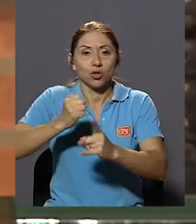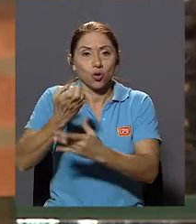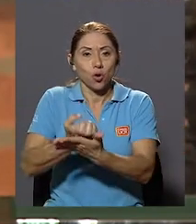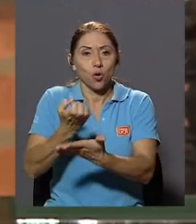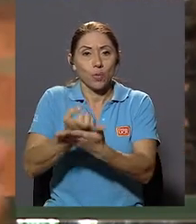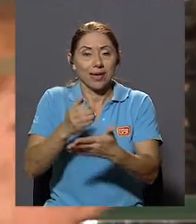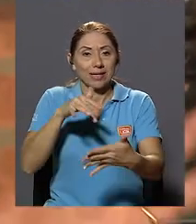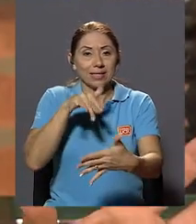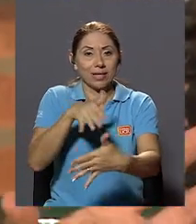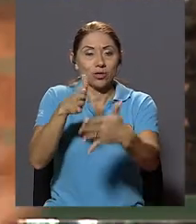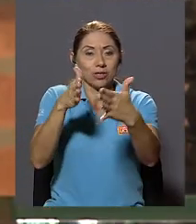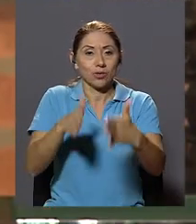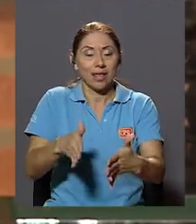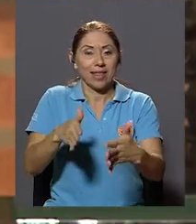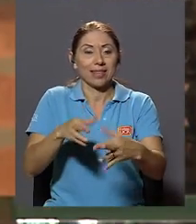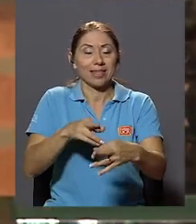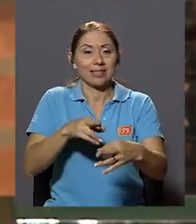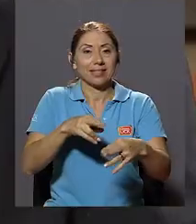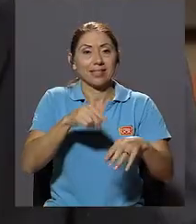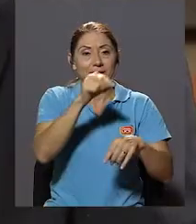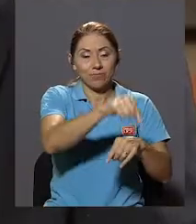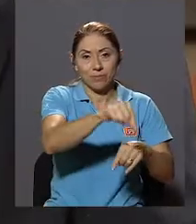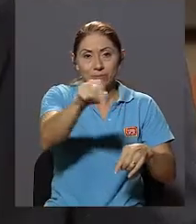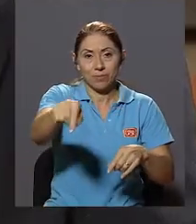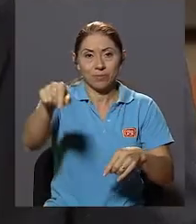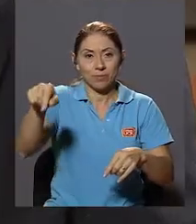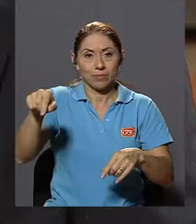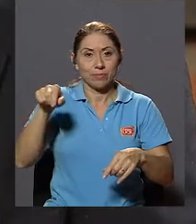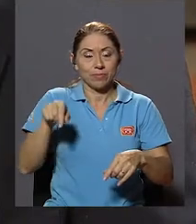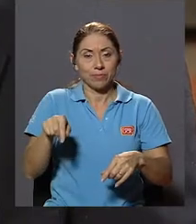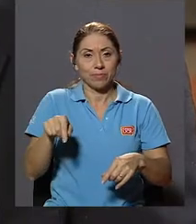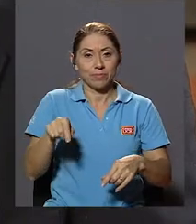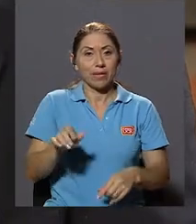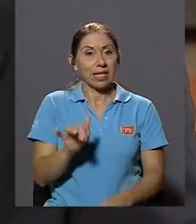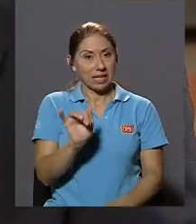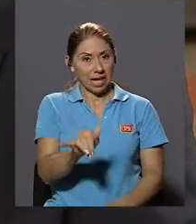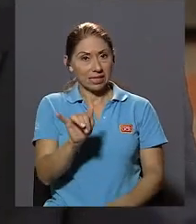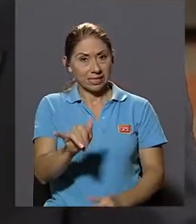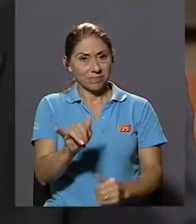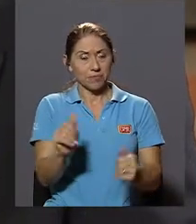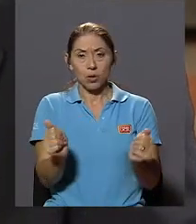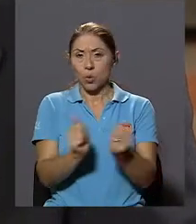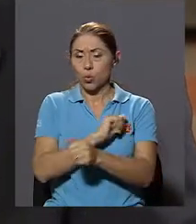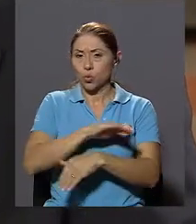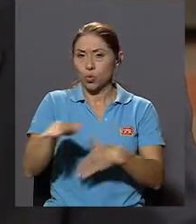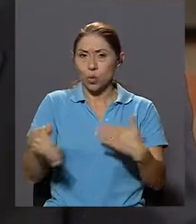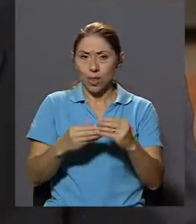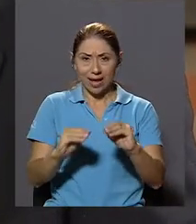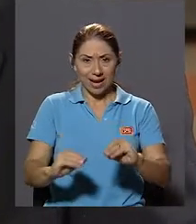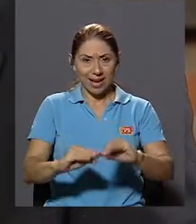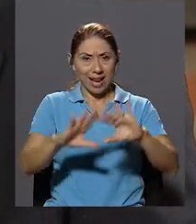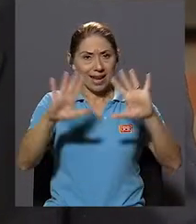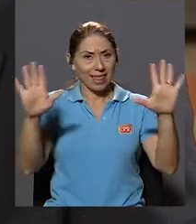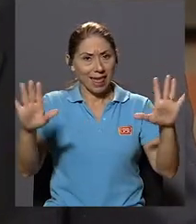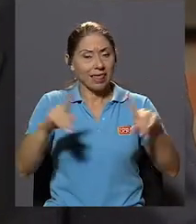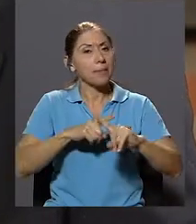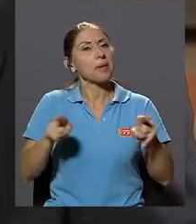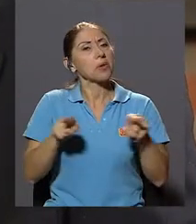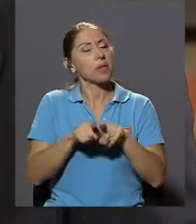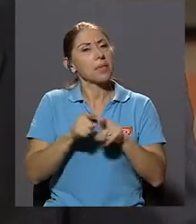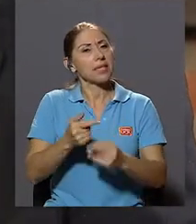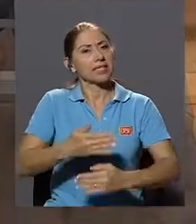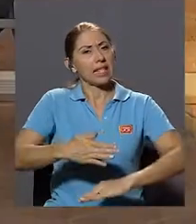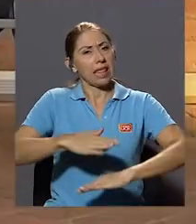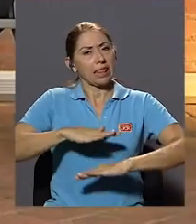población Estudiantil De nuestras sedes Y así Podemos Con toda Claridad Pero también Con gran